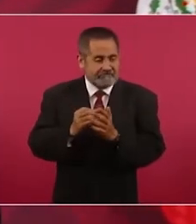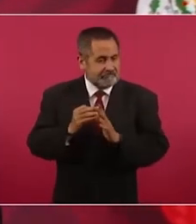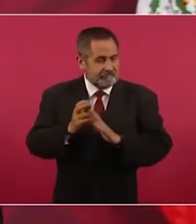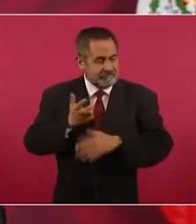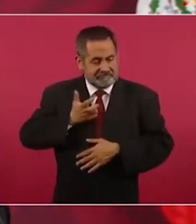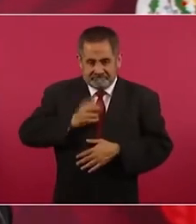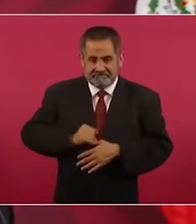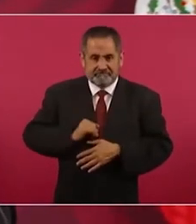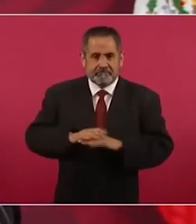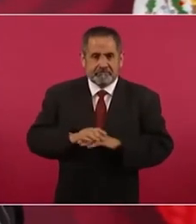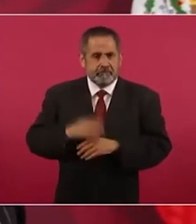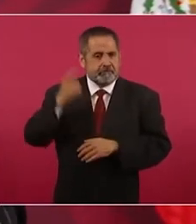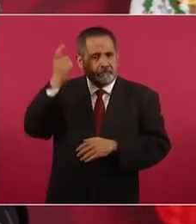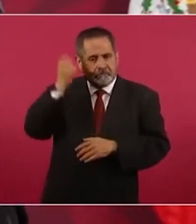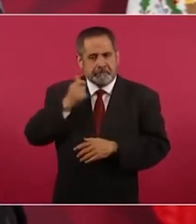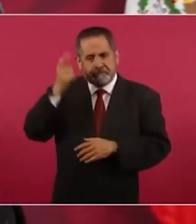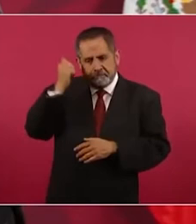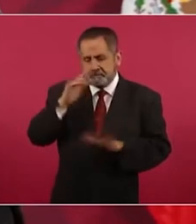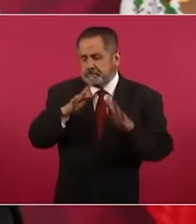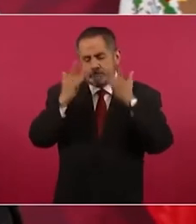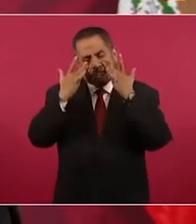de jubilarme